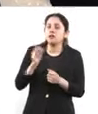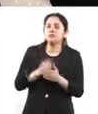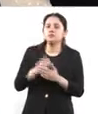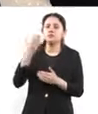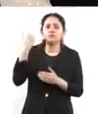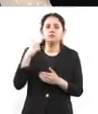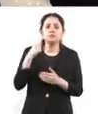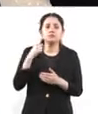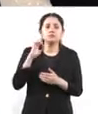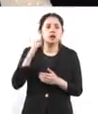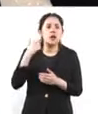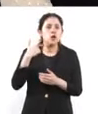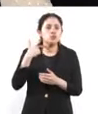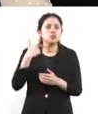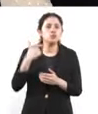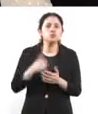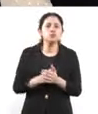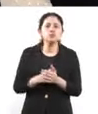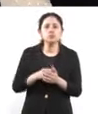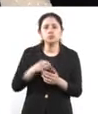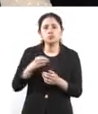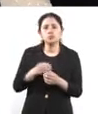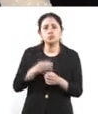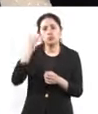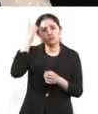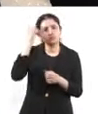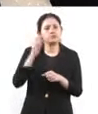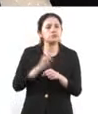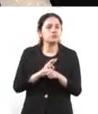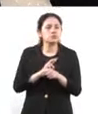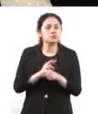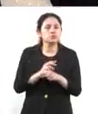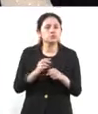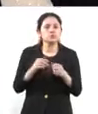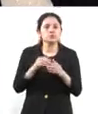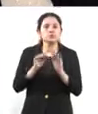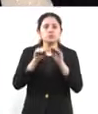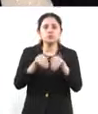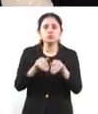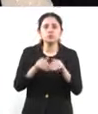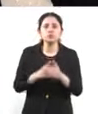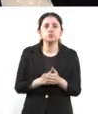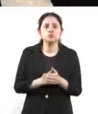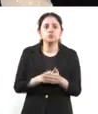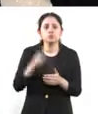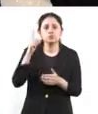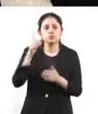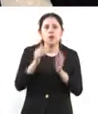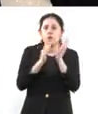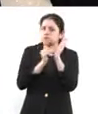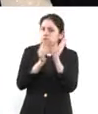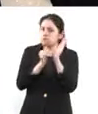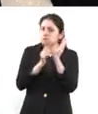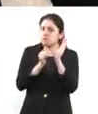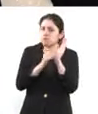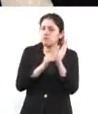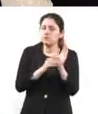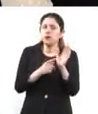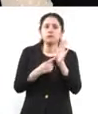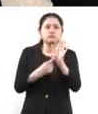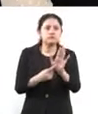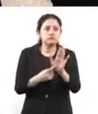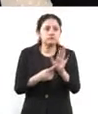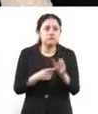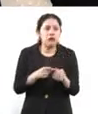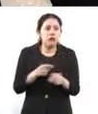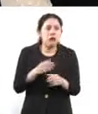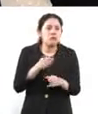con notarías, con el registro público de la propiedad que usted mencionaba, que también ya se iba a hacer ahí también una limpia